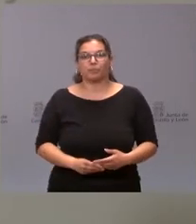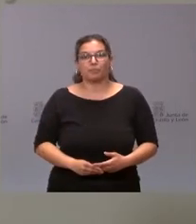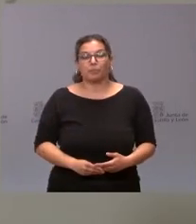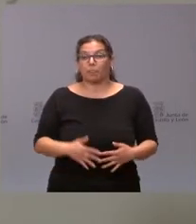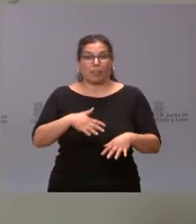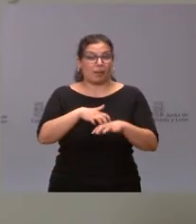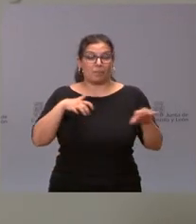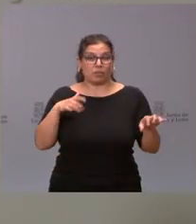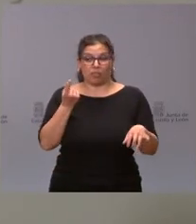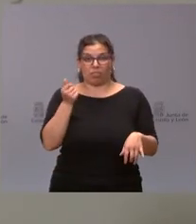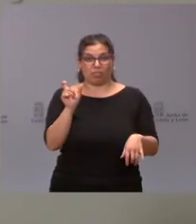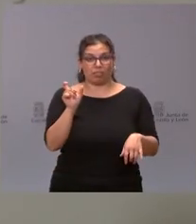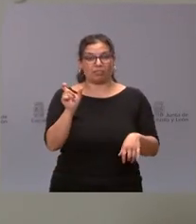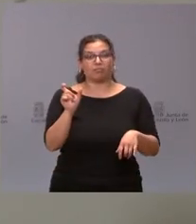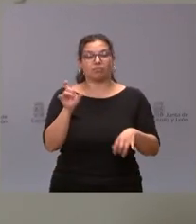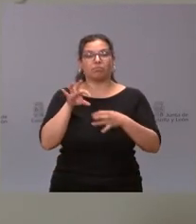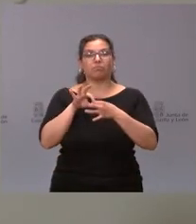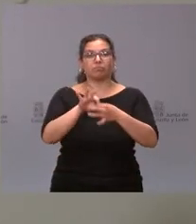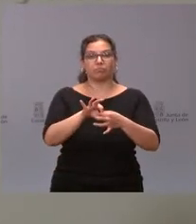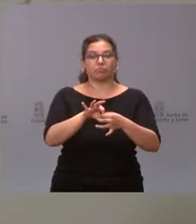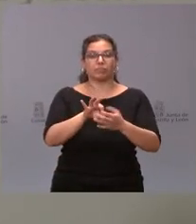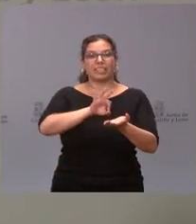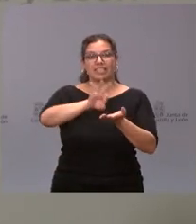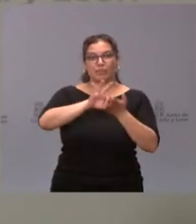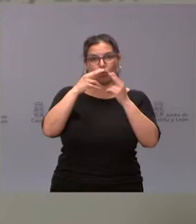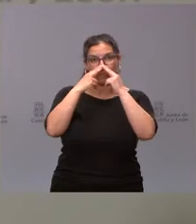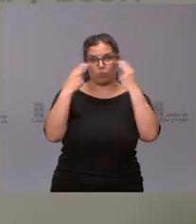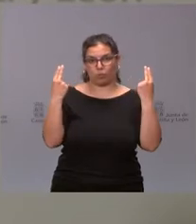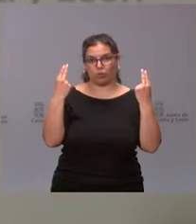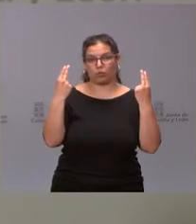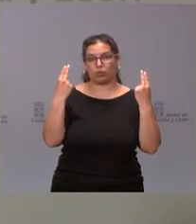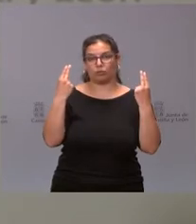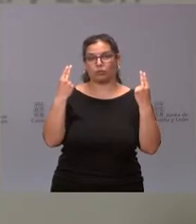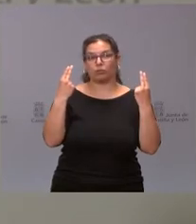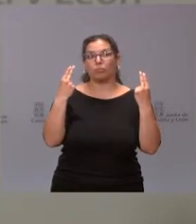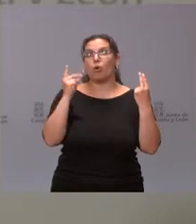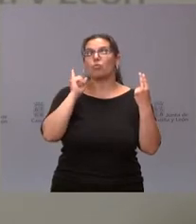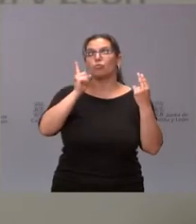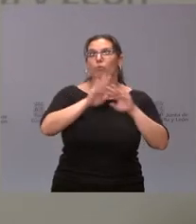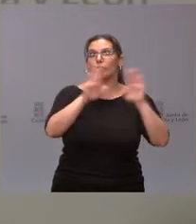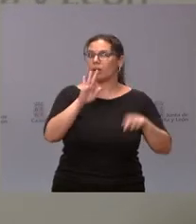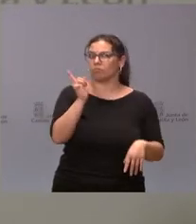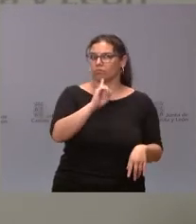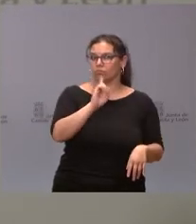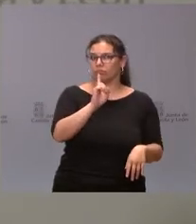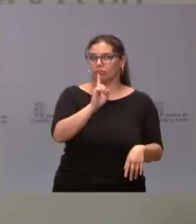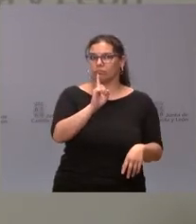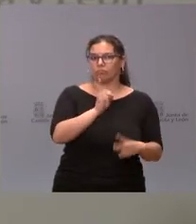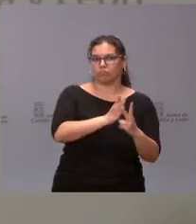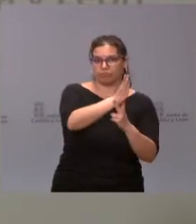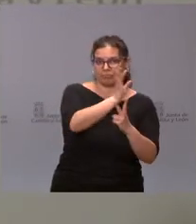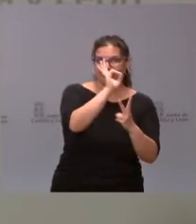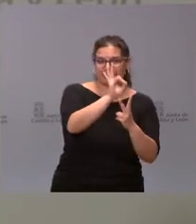parte de ellos tienen que ver con los servicios públicos, pero no solo con los servicios públicos, sino también